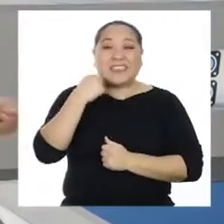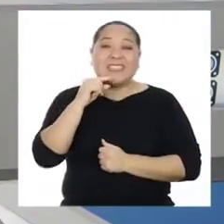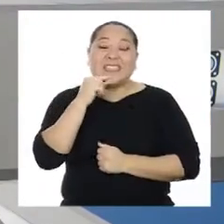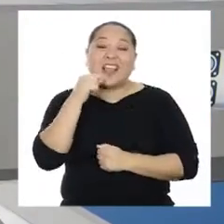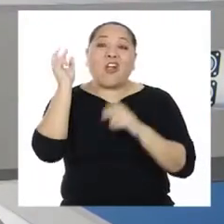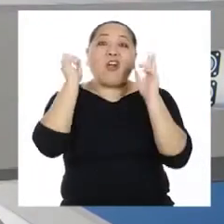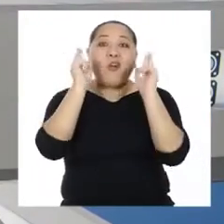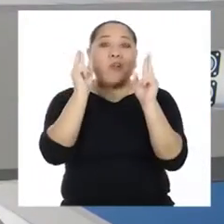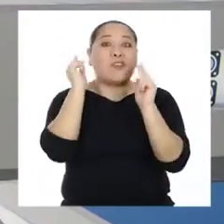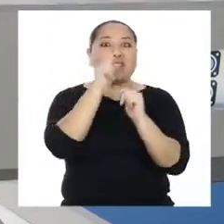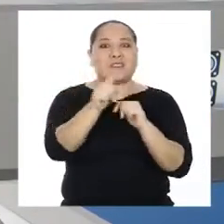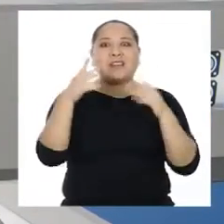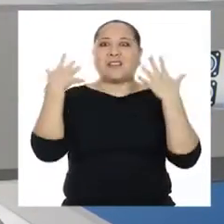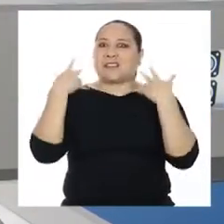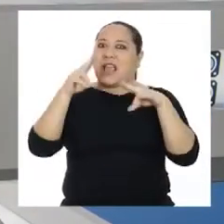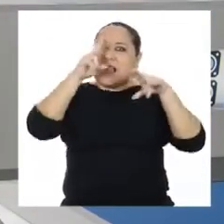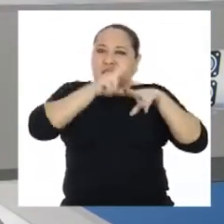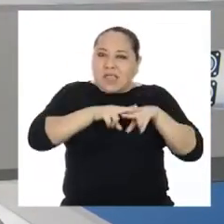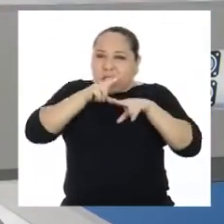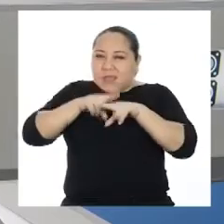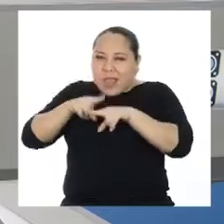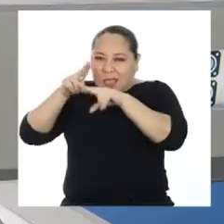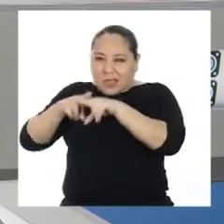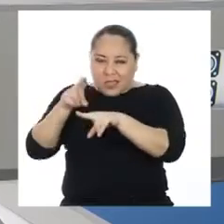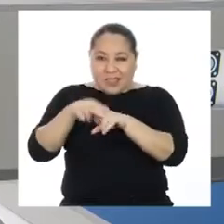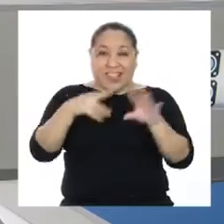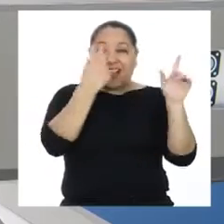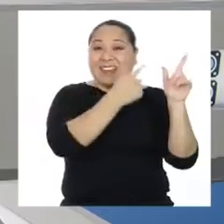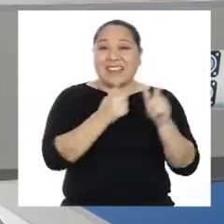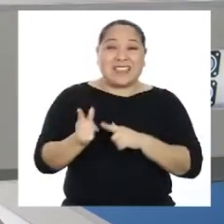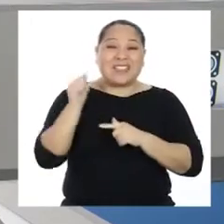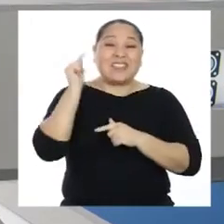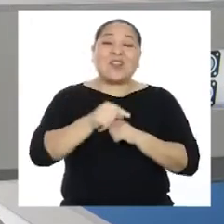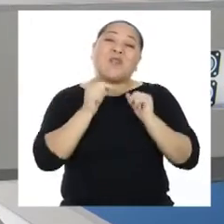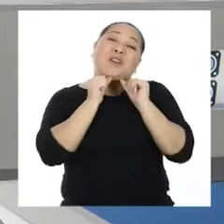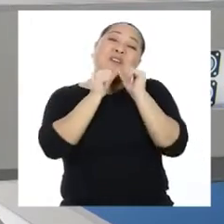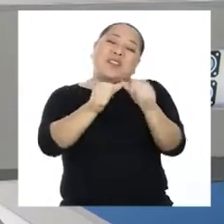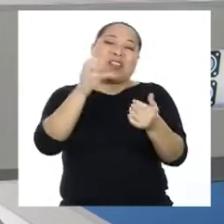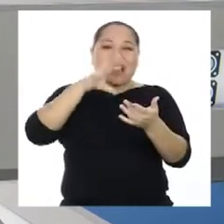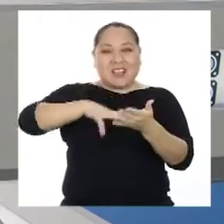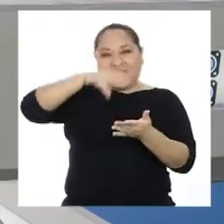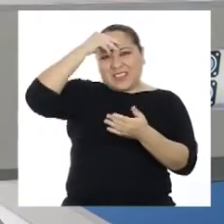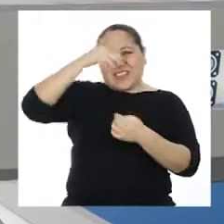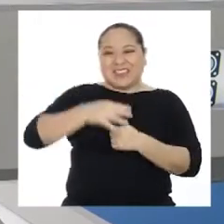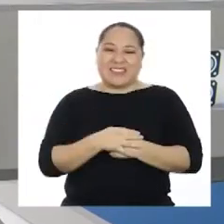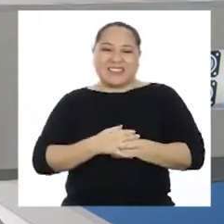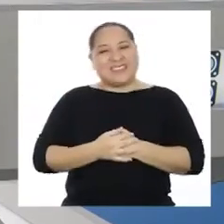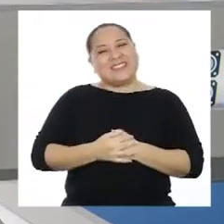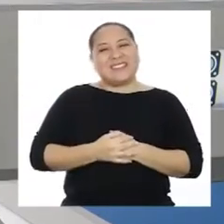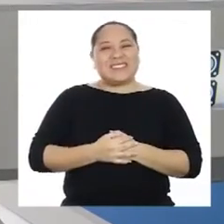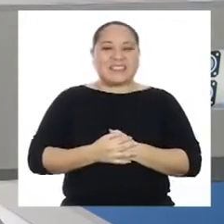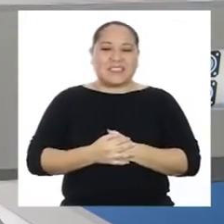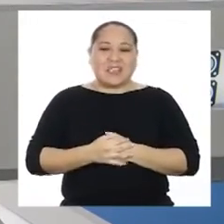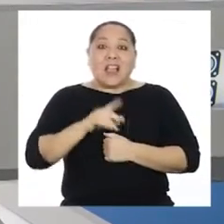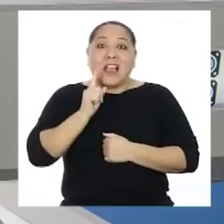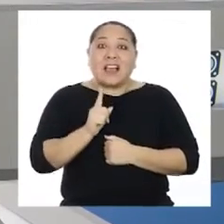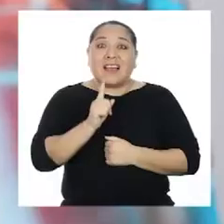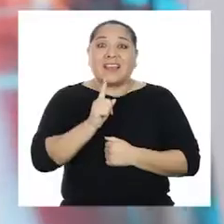Niñas y niños, espero que ya estén sentaditos y listos para seguir aprendiendo.